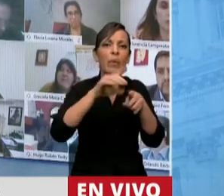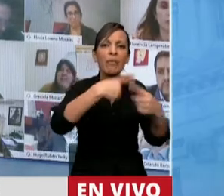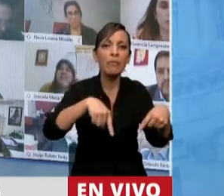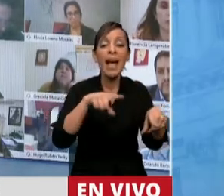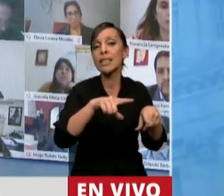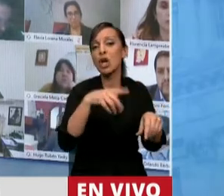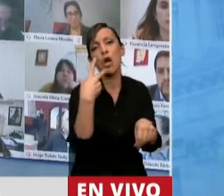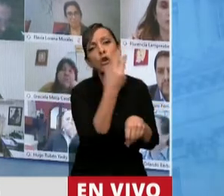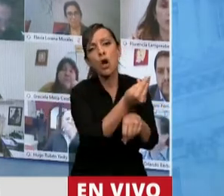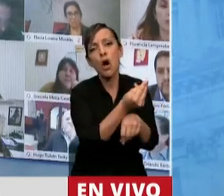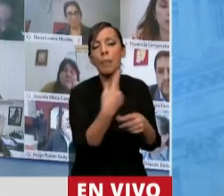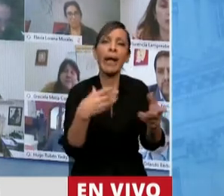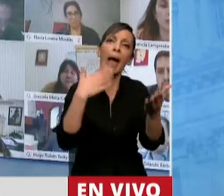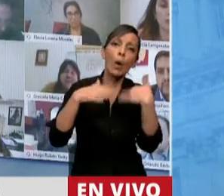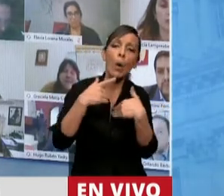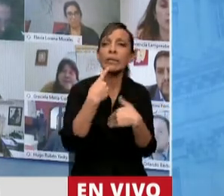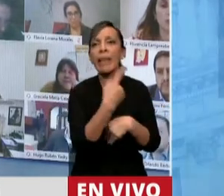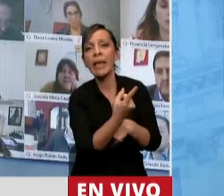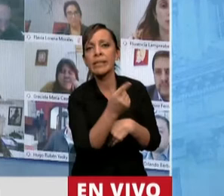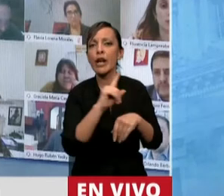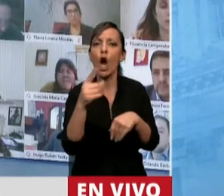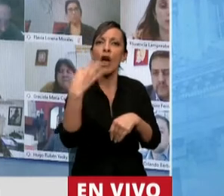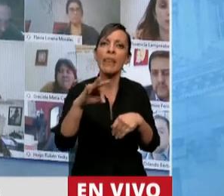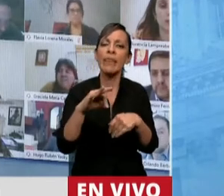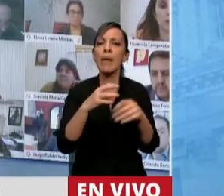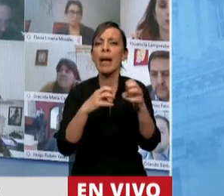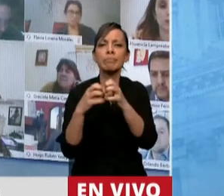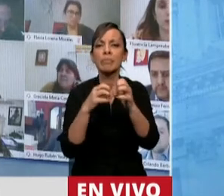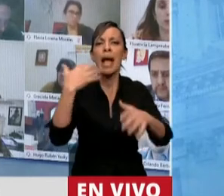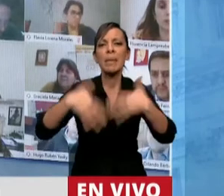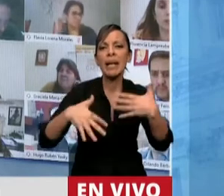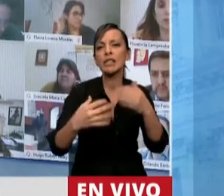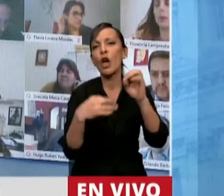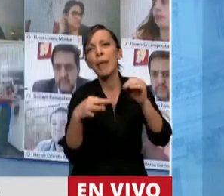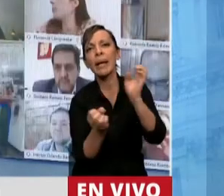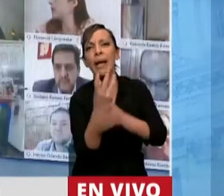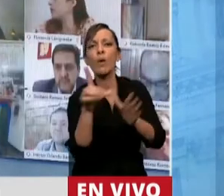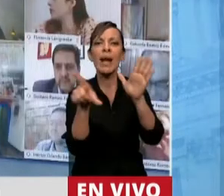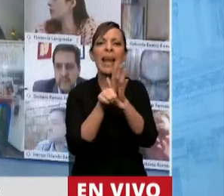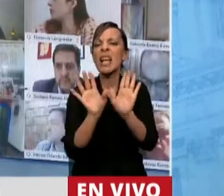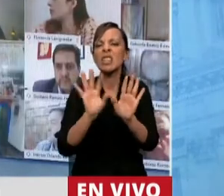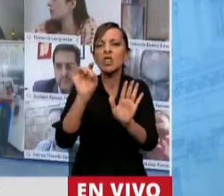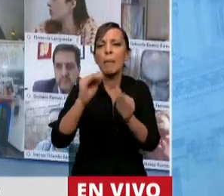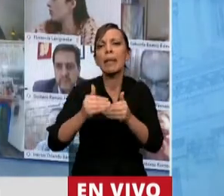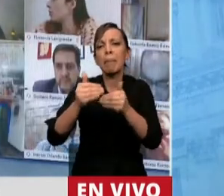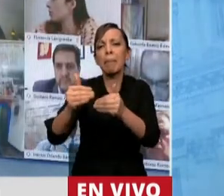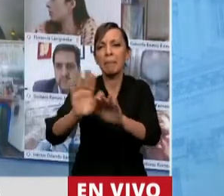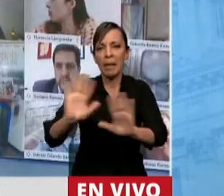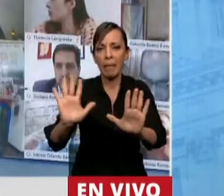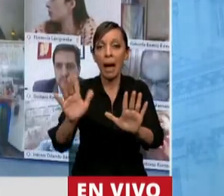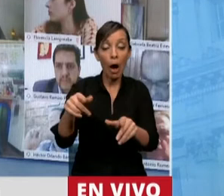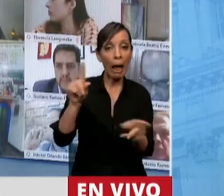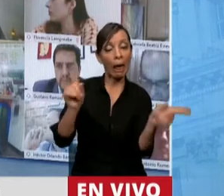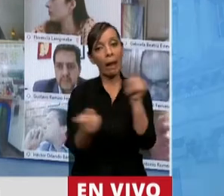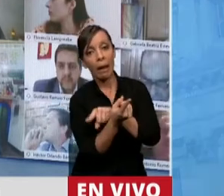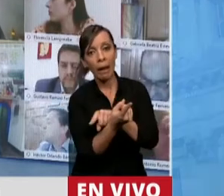tratada porque nos dieron la excusa de que había que hacer un tratamiento de emergencia, una ley que simplemente prorroga casos. Ahora resulta que